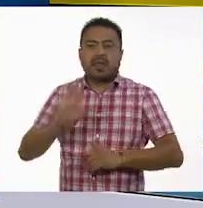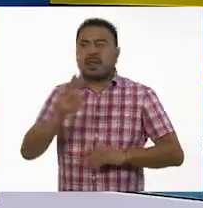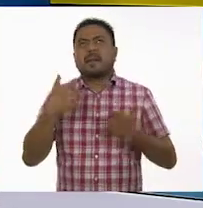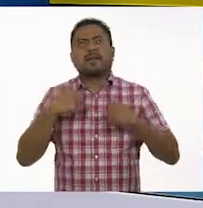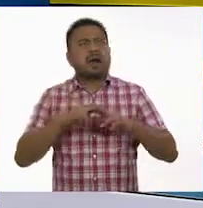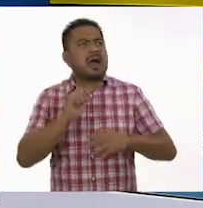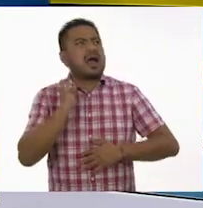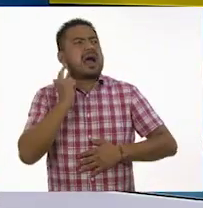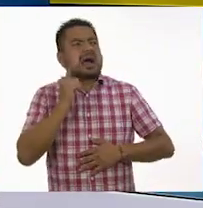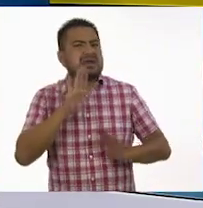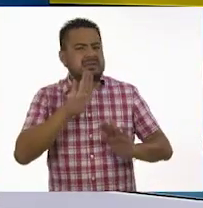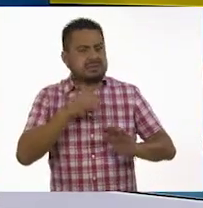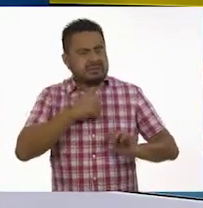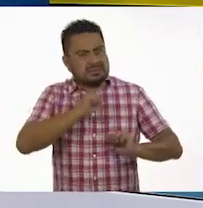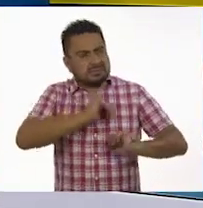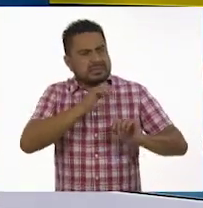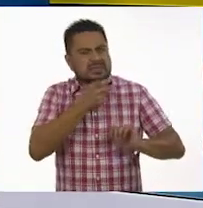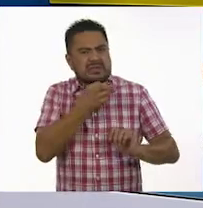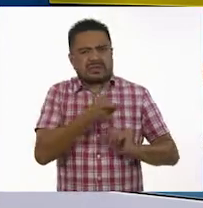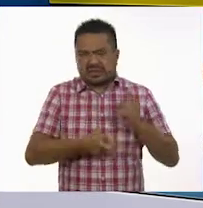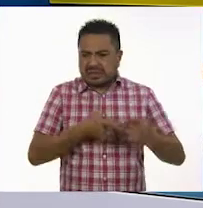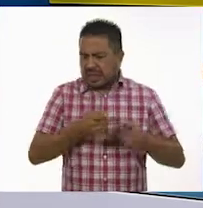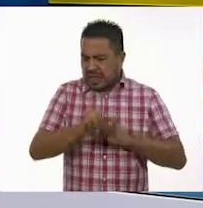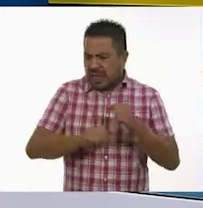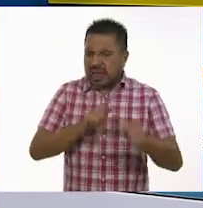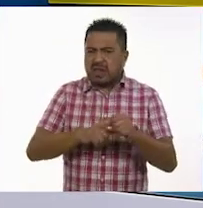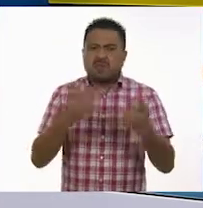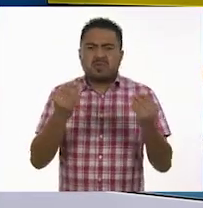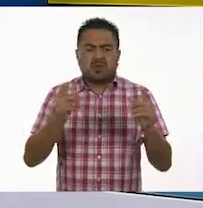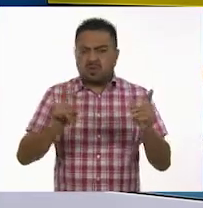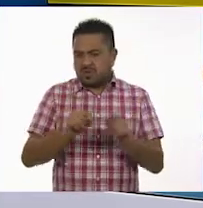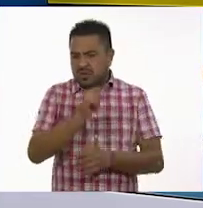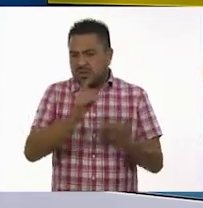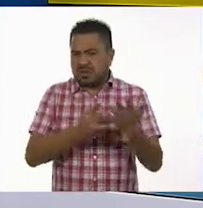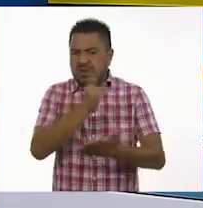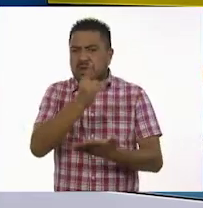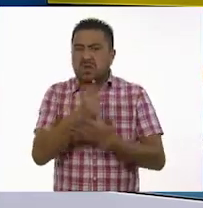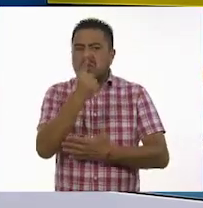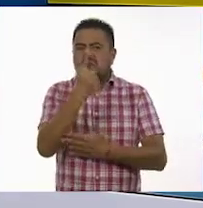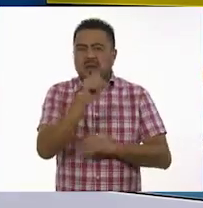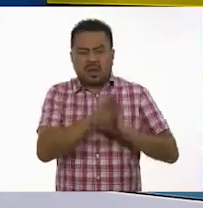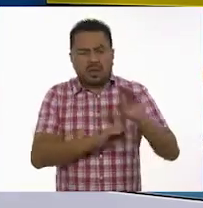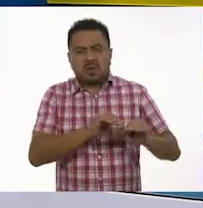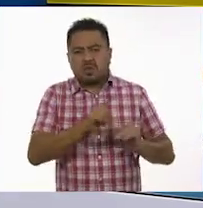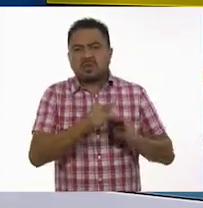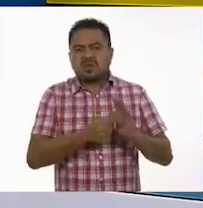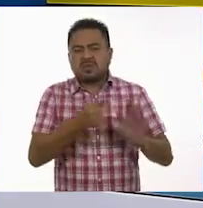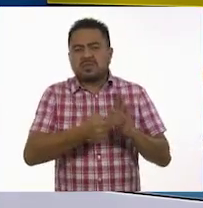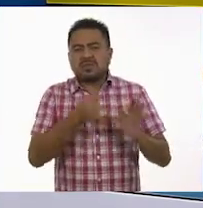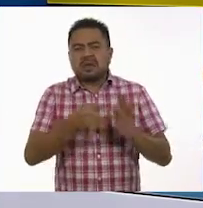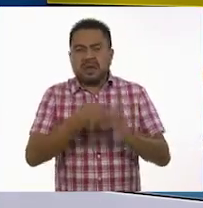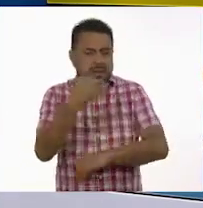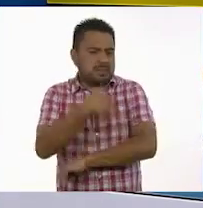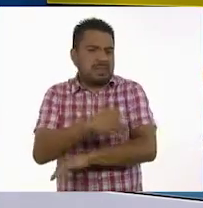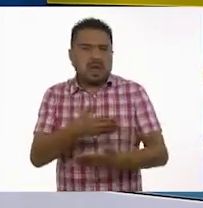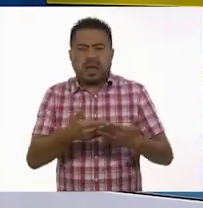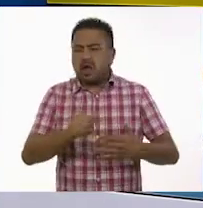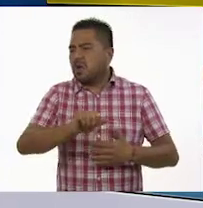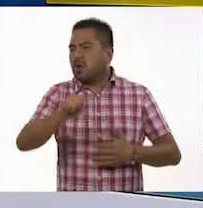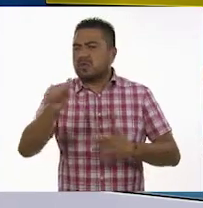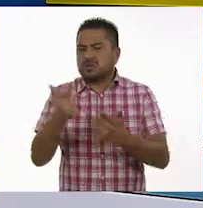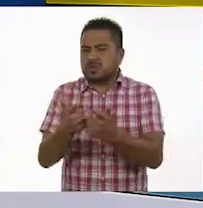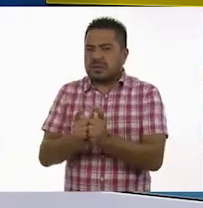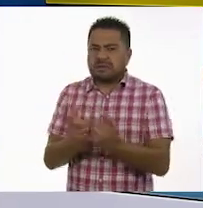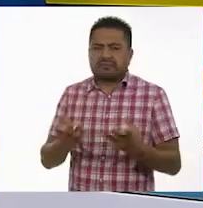maestro, algo que me llama un poco la atención es que muchos animales solo tienen una cría cada vez, mientras que otros